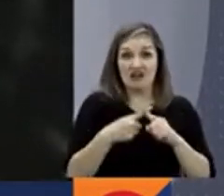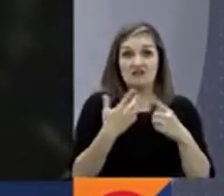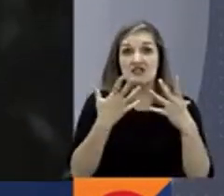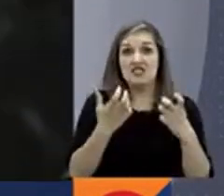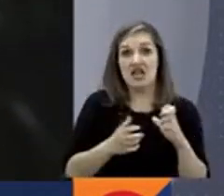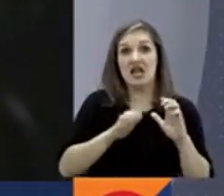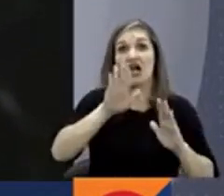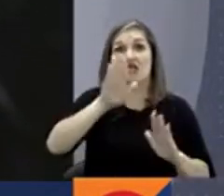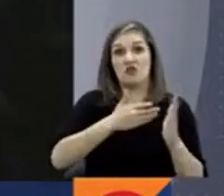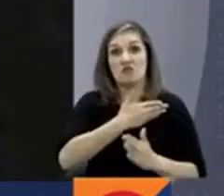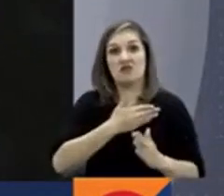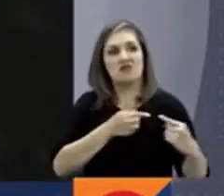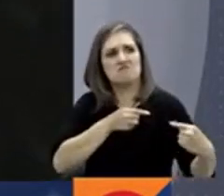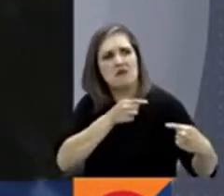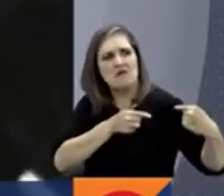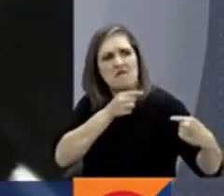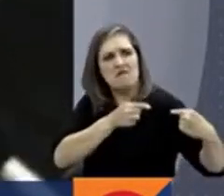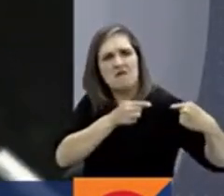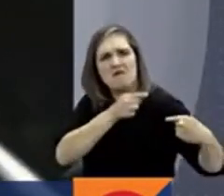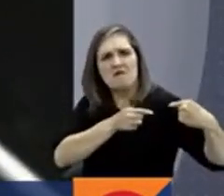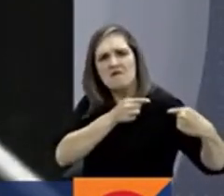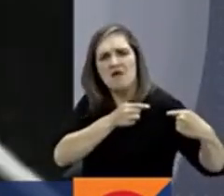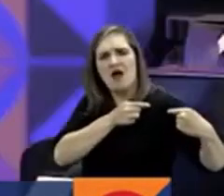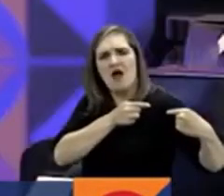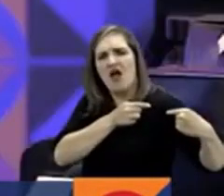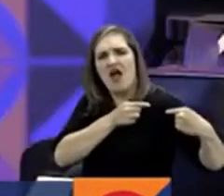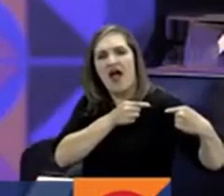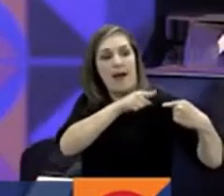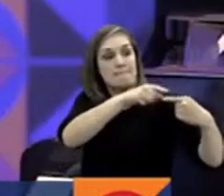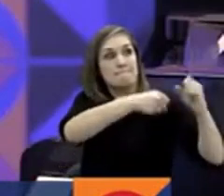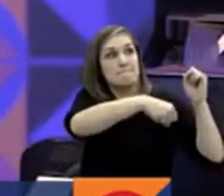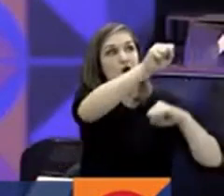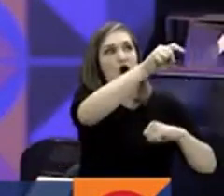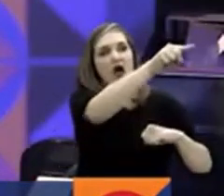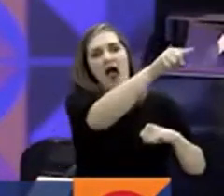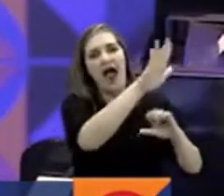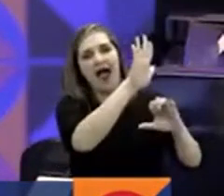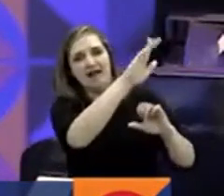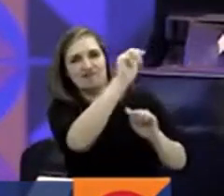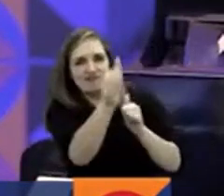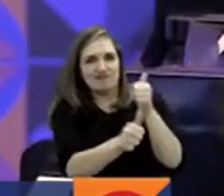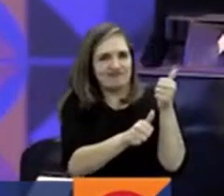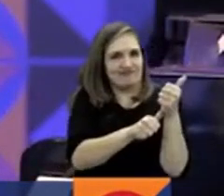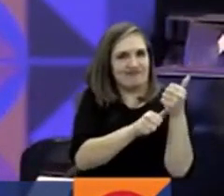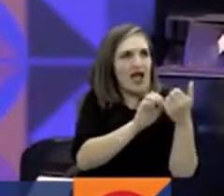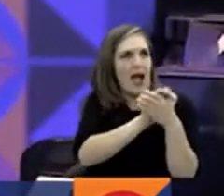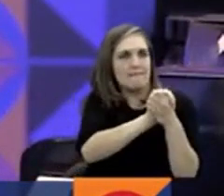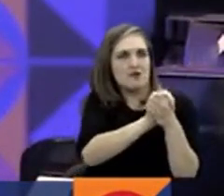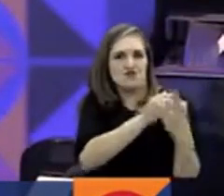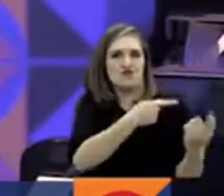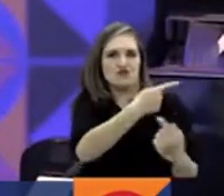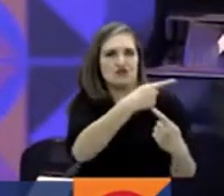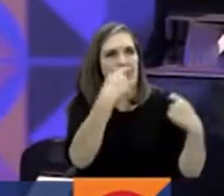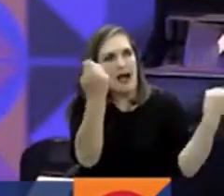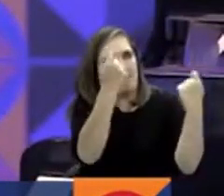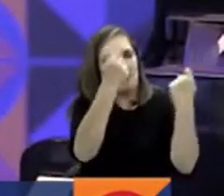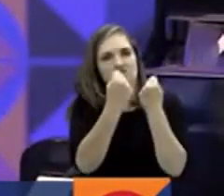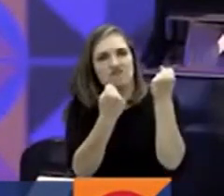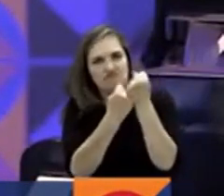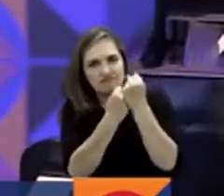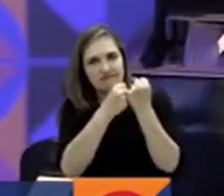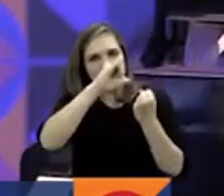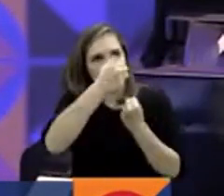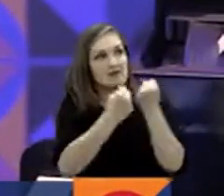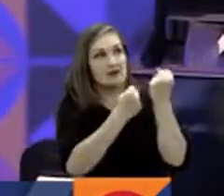con Allende, y en esas elecciones internas del Partido Comunista el candidato oficial fue Salvador Allende, así que todo el tiempo fue parte de la campaña, fue aliado, y